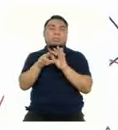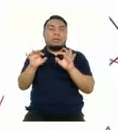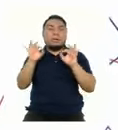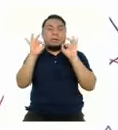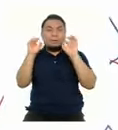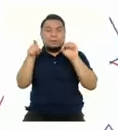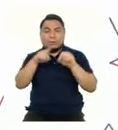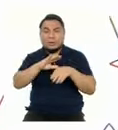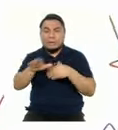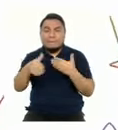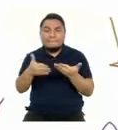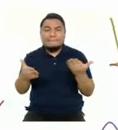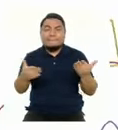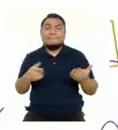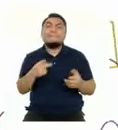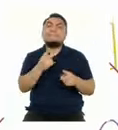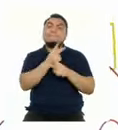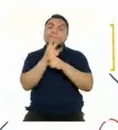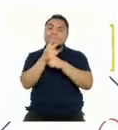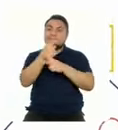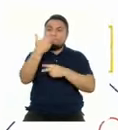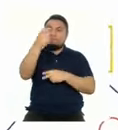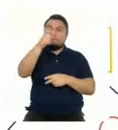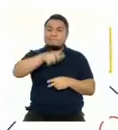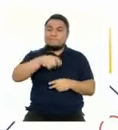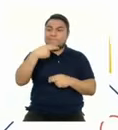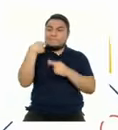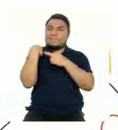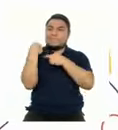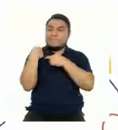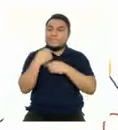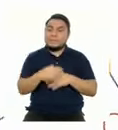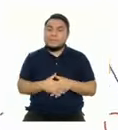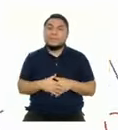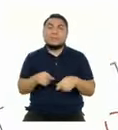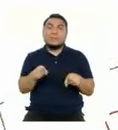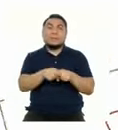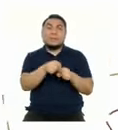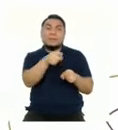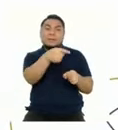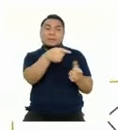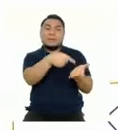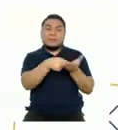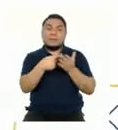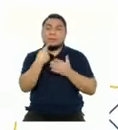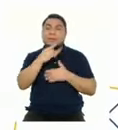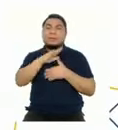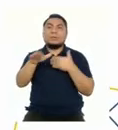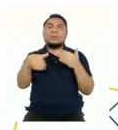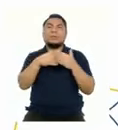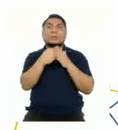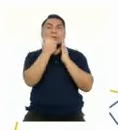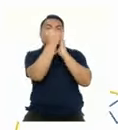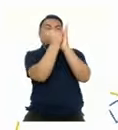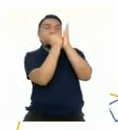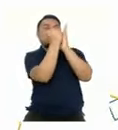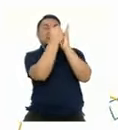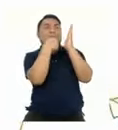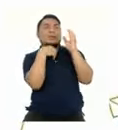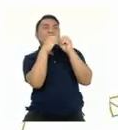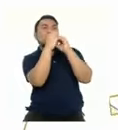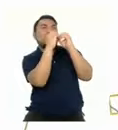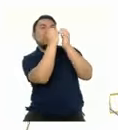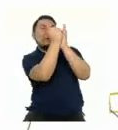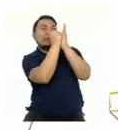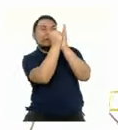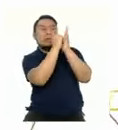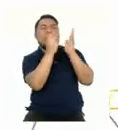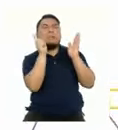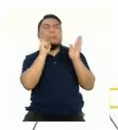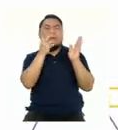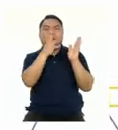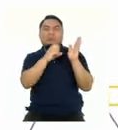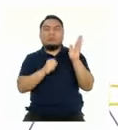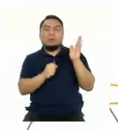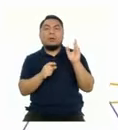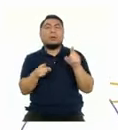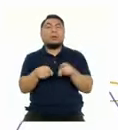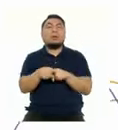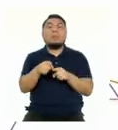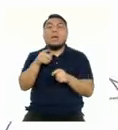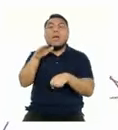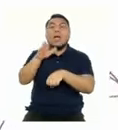calidad de los afluentes. También nos exige no manipular los medidores, así como avisar